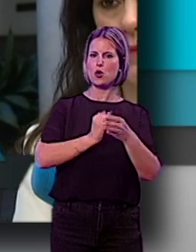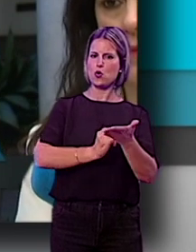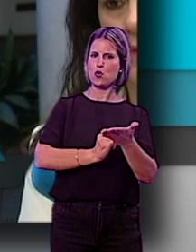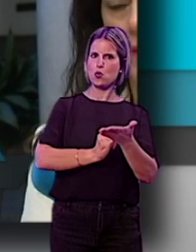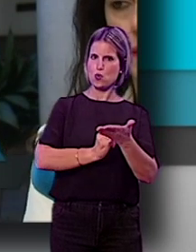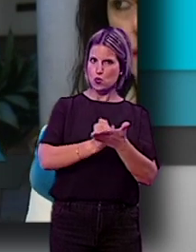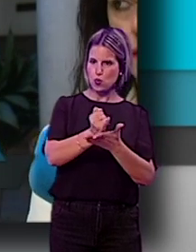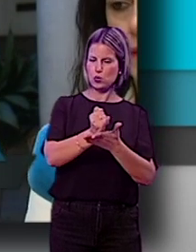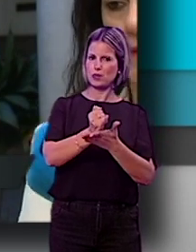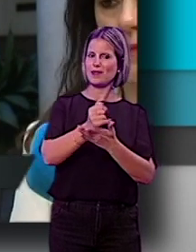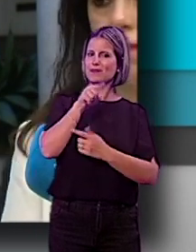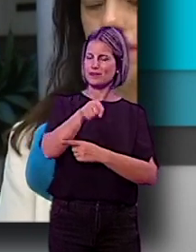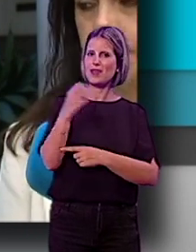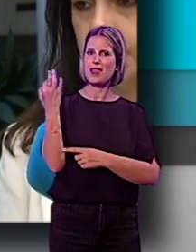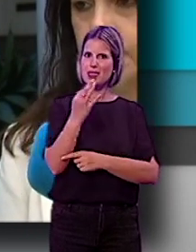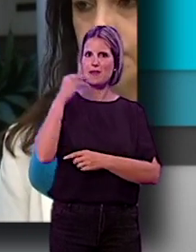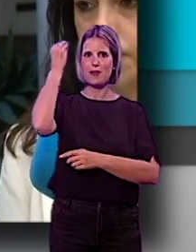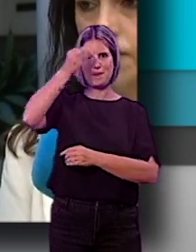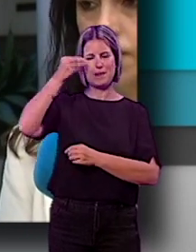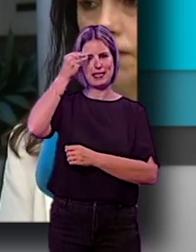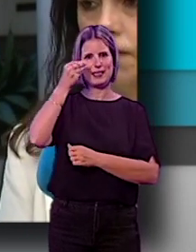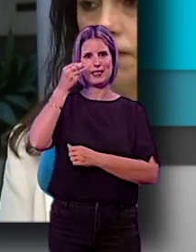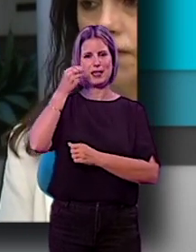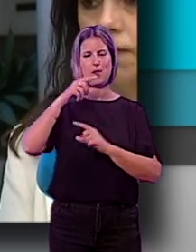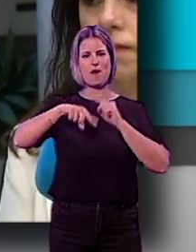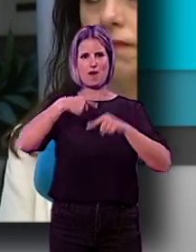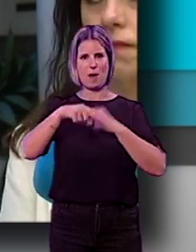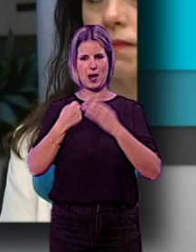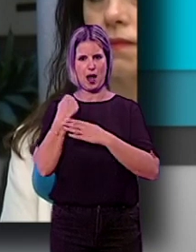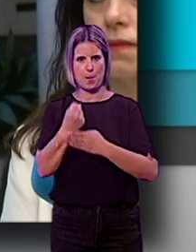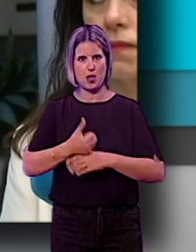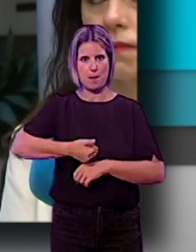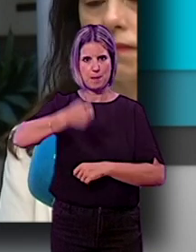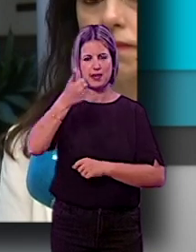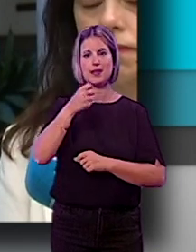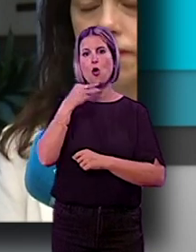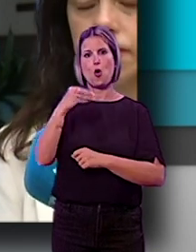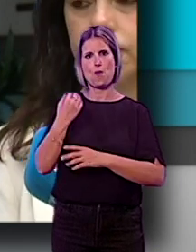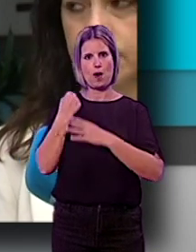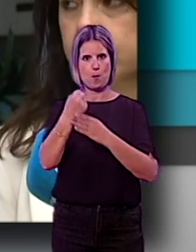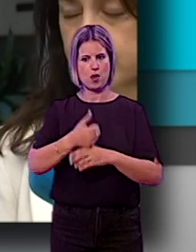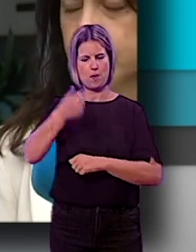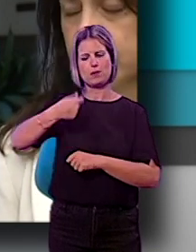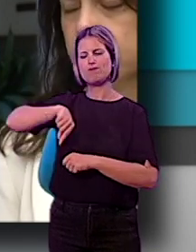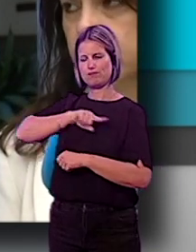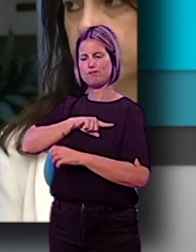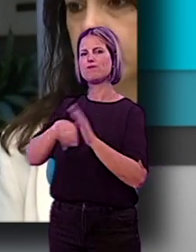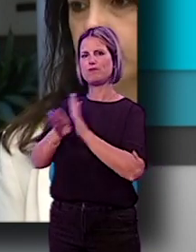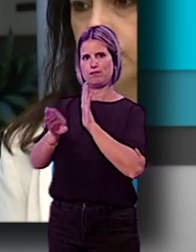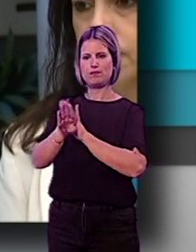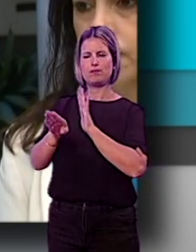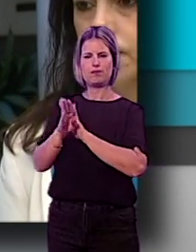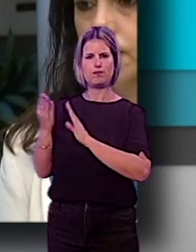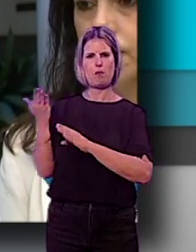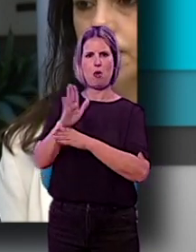debería tomar, porque pensamos que hay que apoyar más a las familias, hay que apoyar más a los jóvenes. Nosotros vamos a seguir presentando